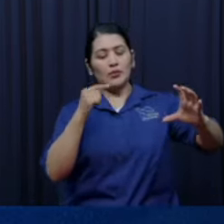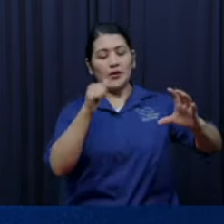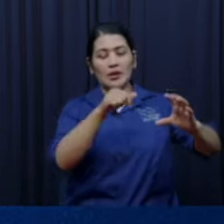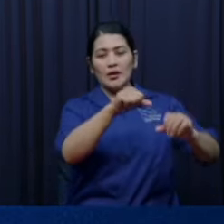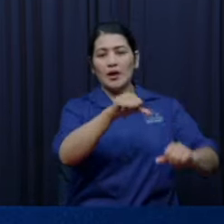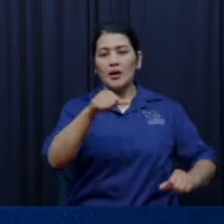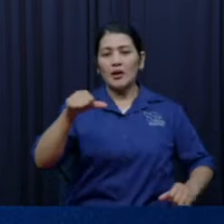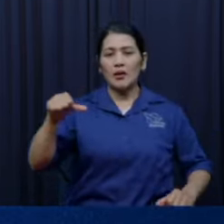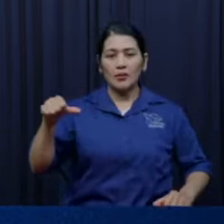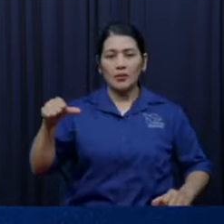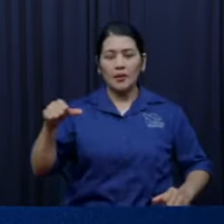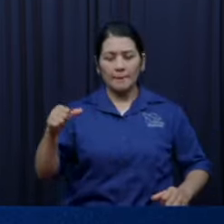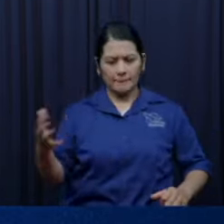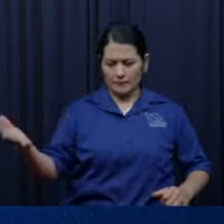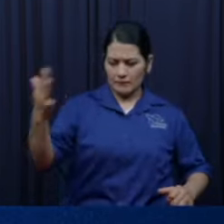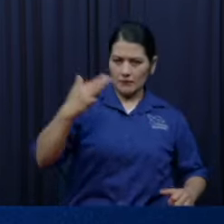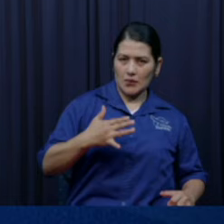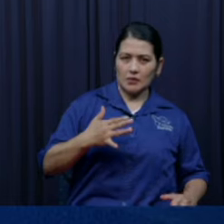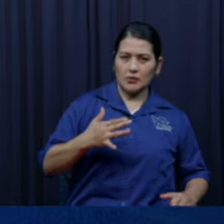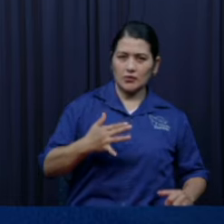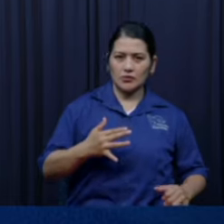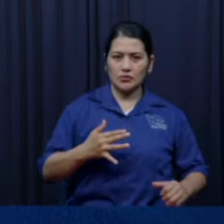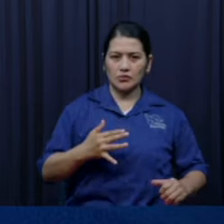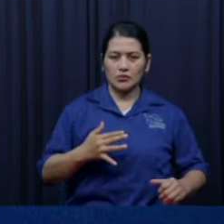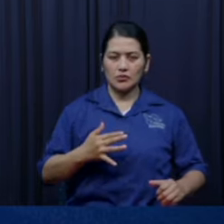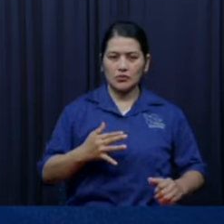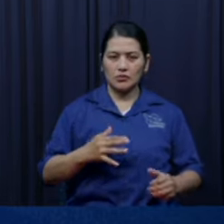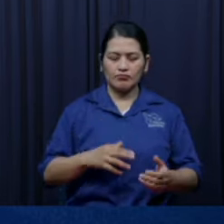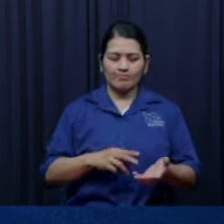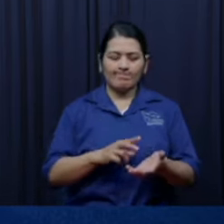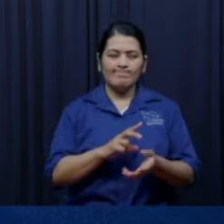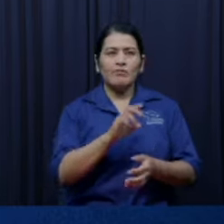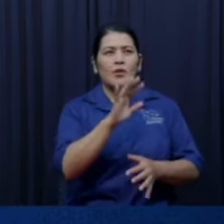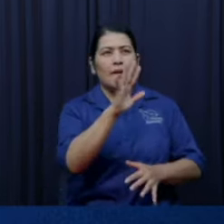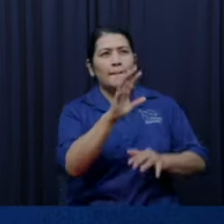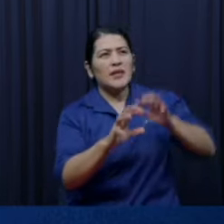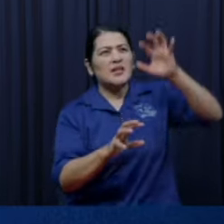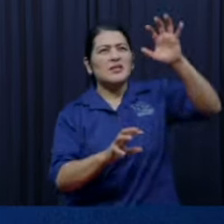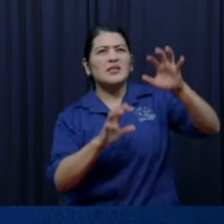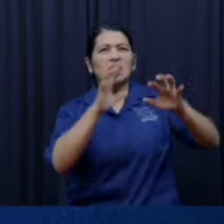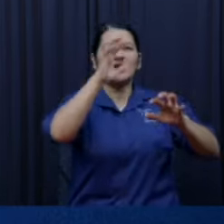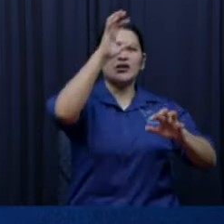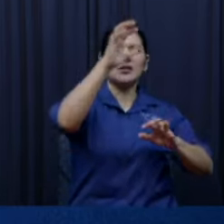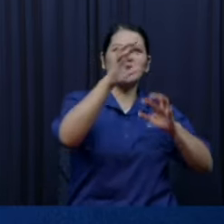porque como se imagina usted que llegaron hasta arriba los que subieron por el túnel de agua